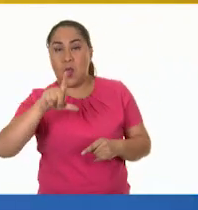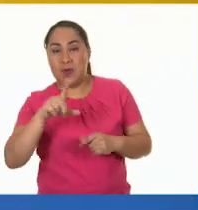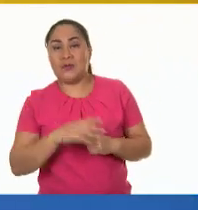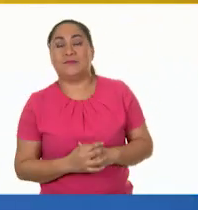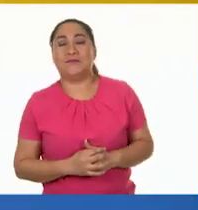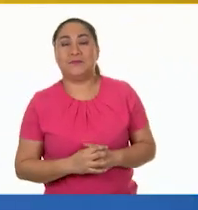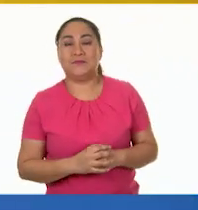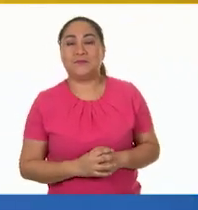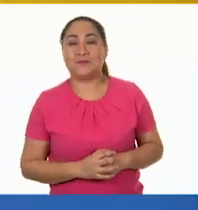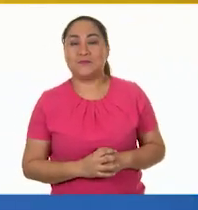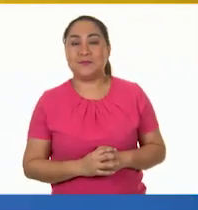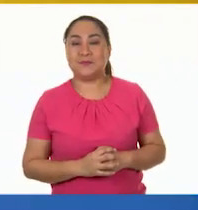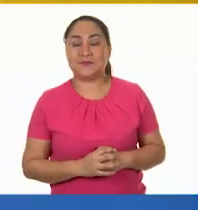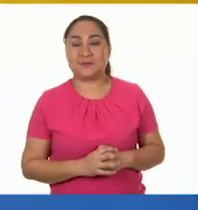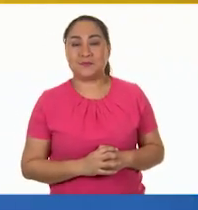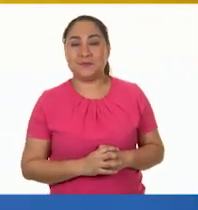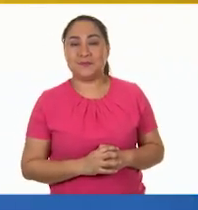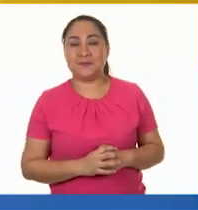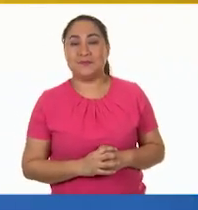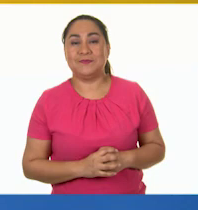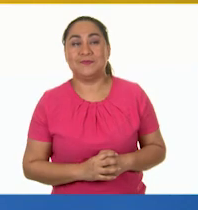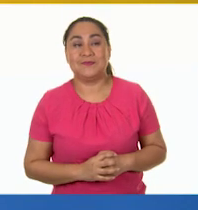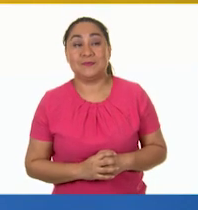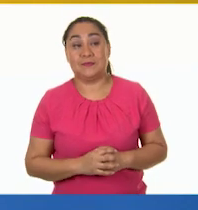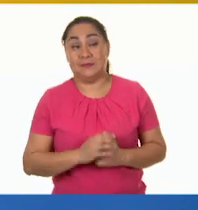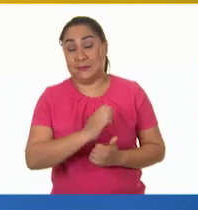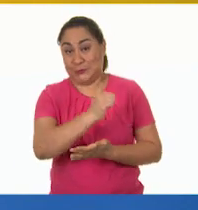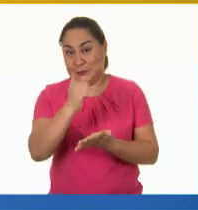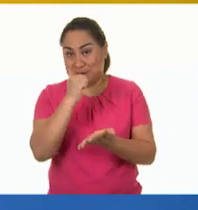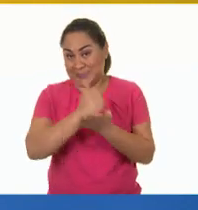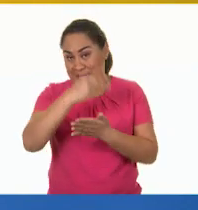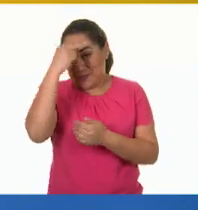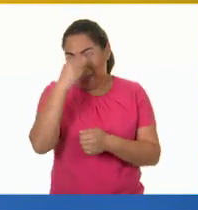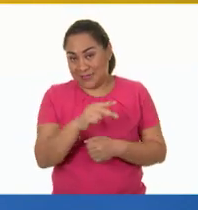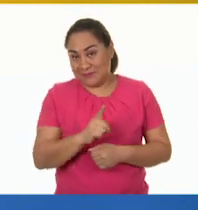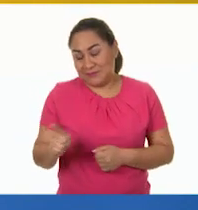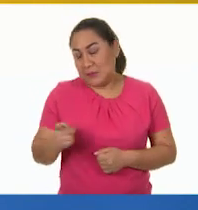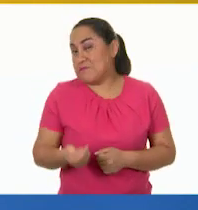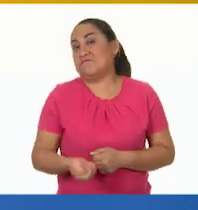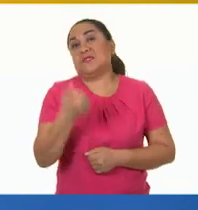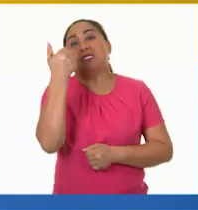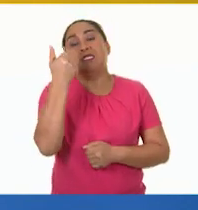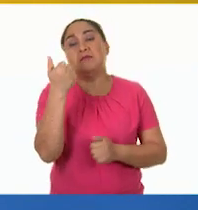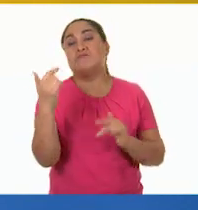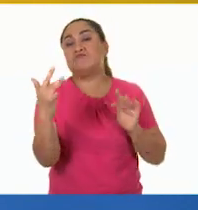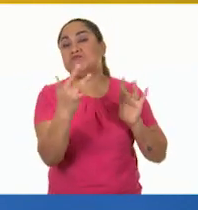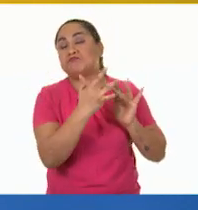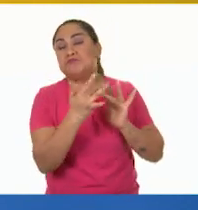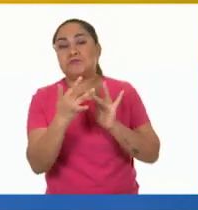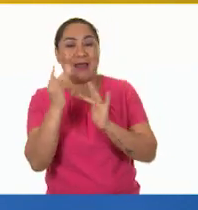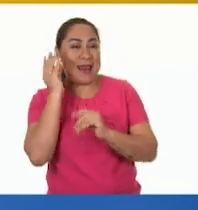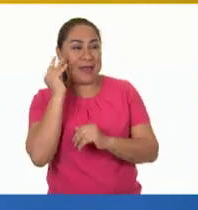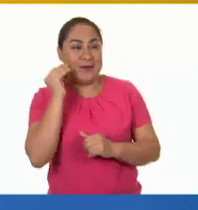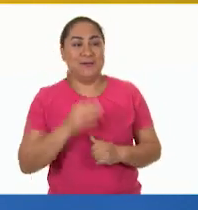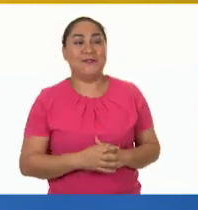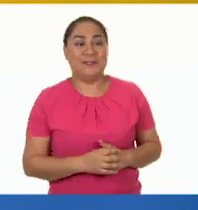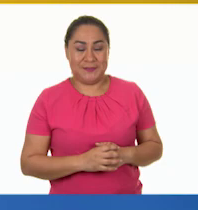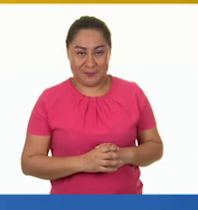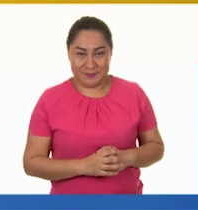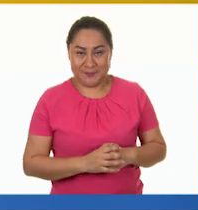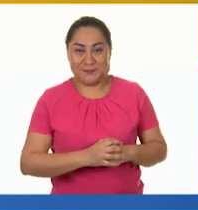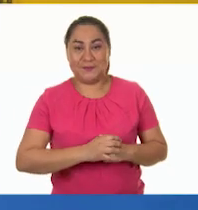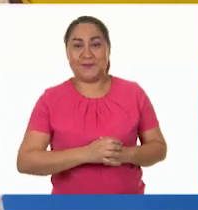Nuevo León. Y la Ciudad de México está aquí. Ahí mero. Entonces, ahí lo voy a poner. Eso.